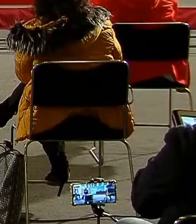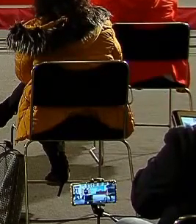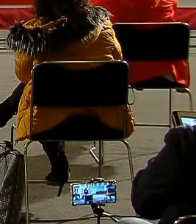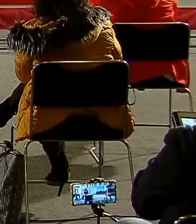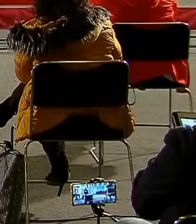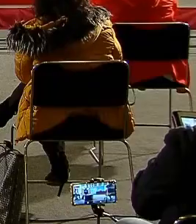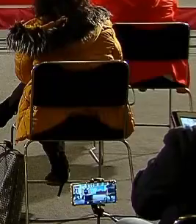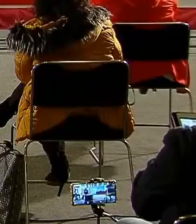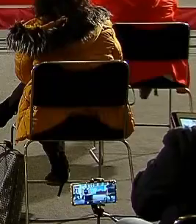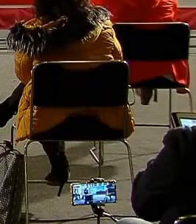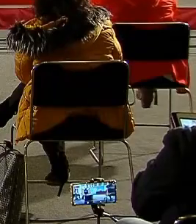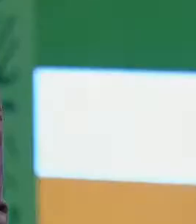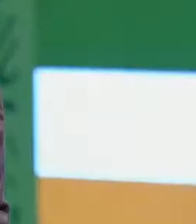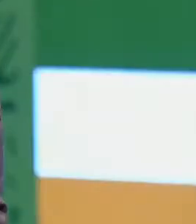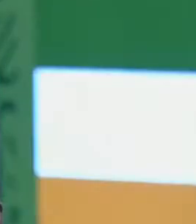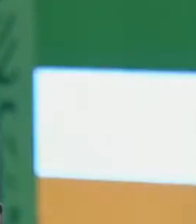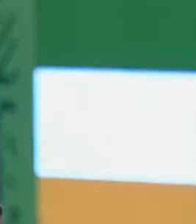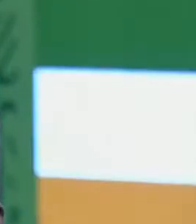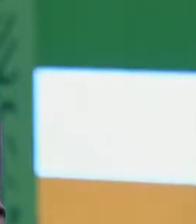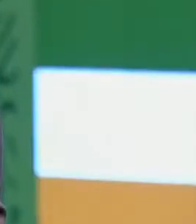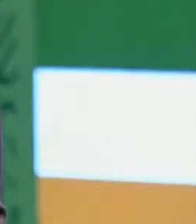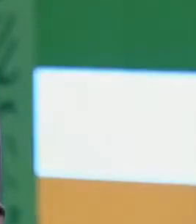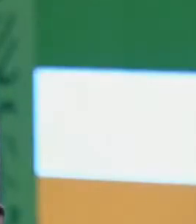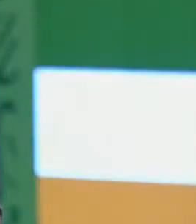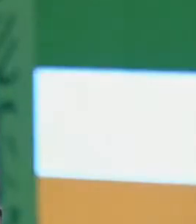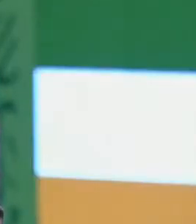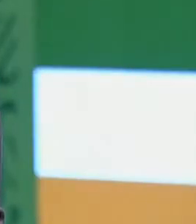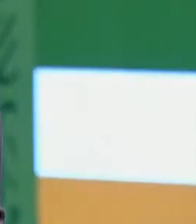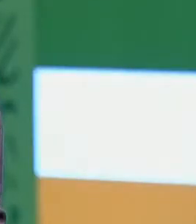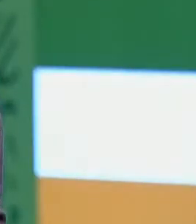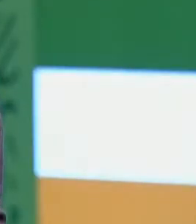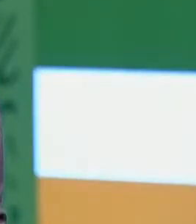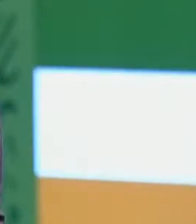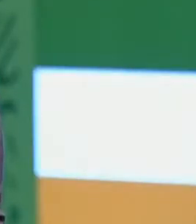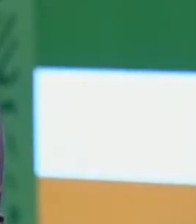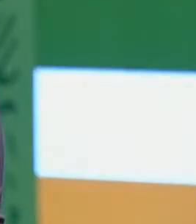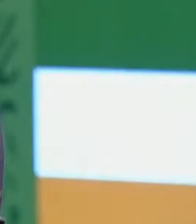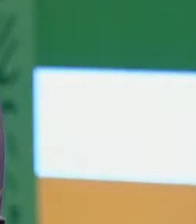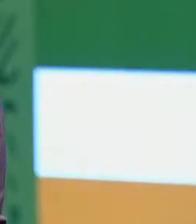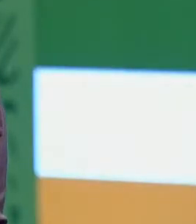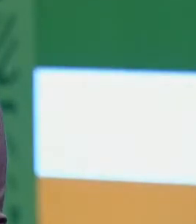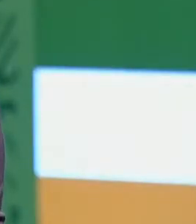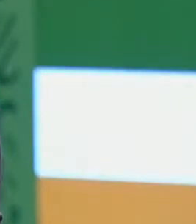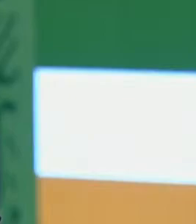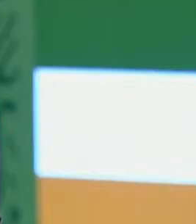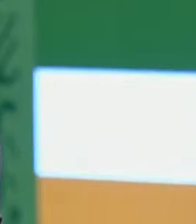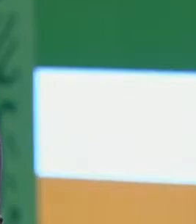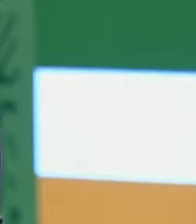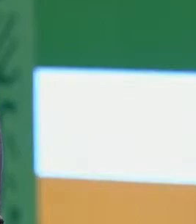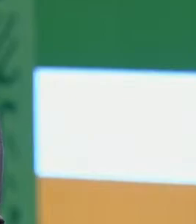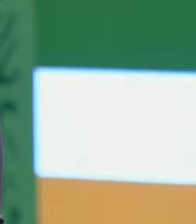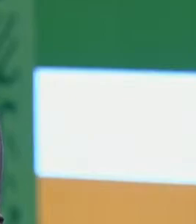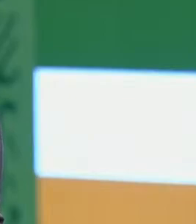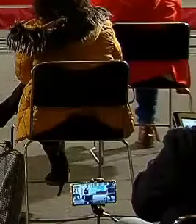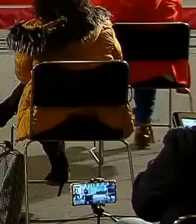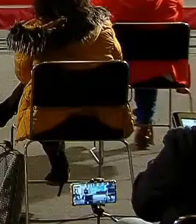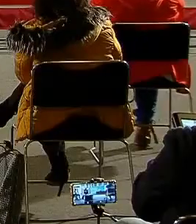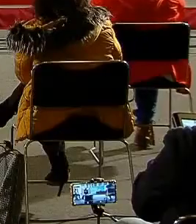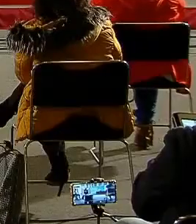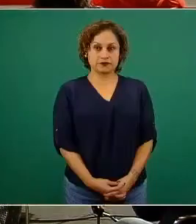estados. Conforme vayan apareciendo otros estados en semáforo verde, también serán sujetos de esta